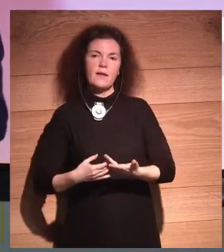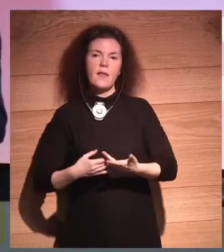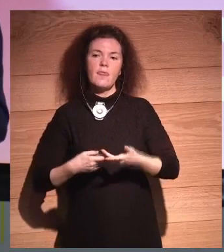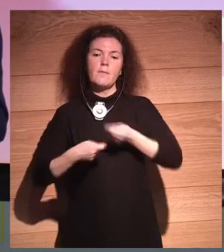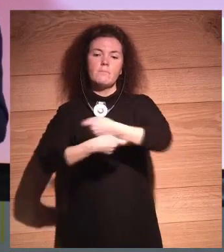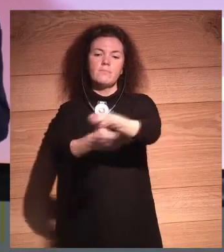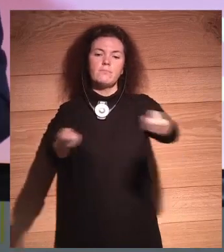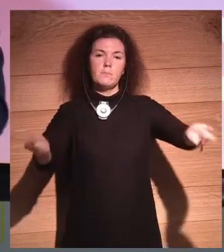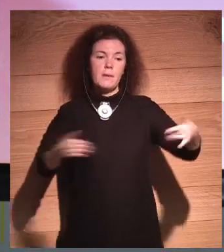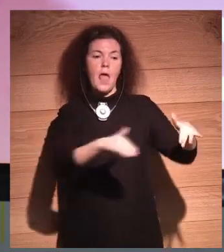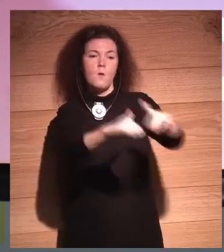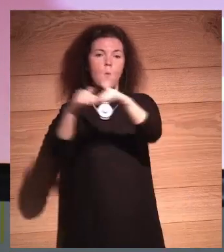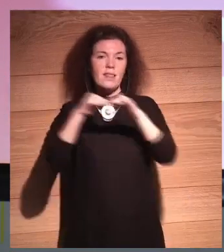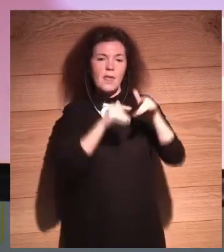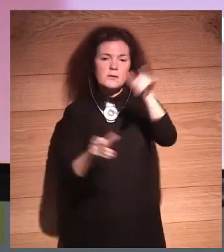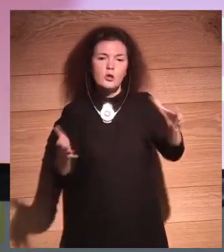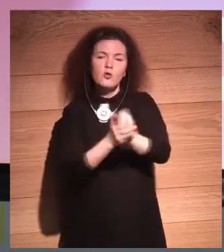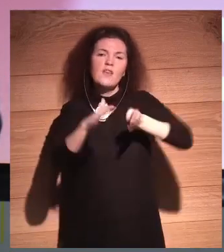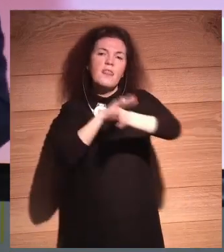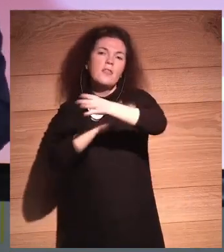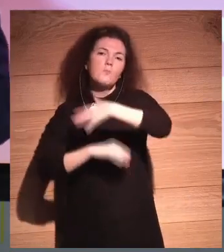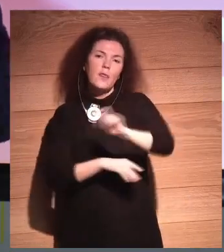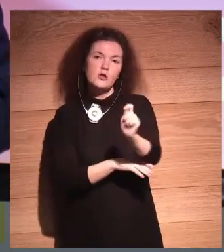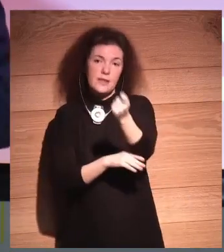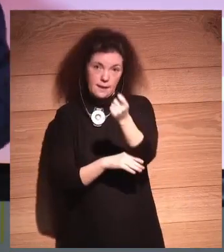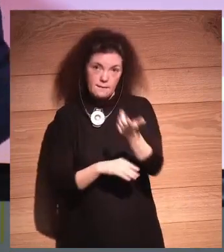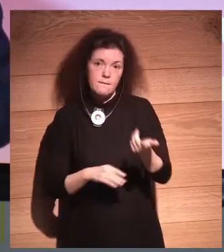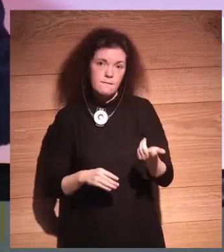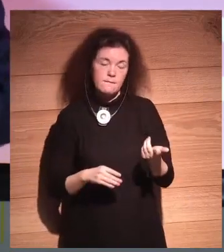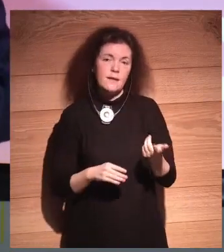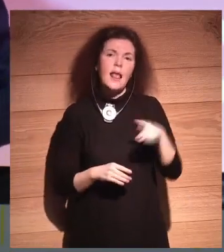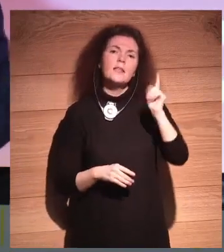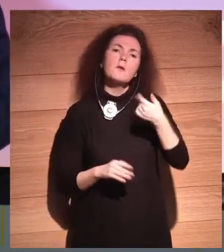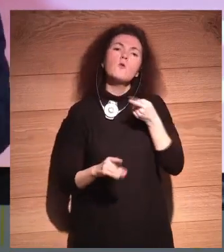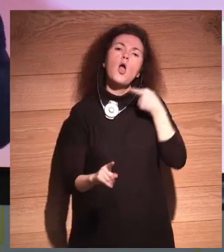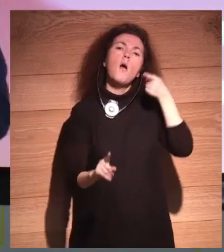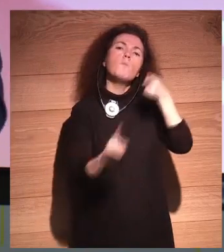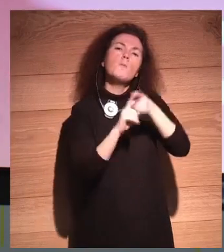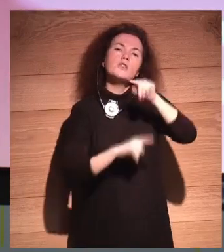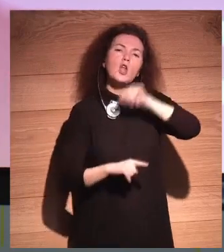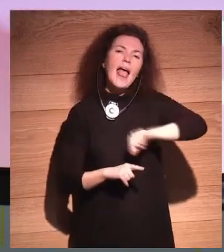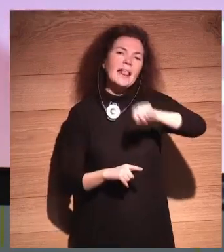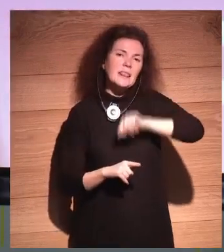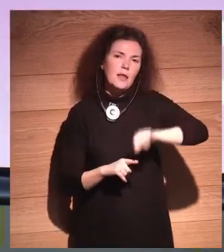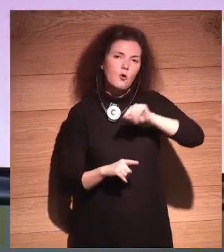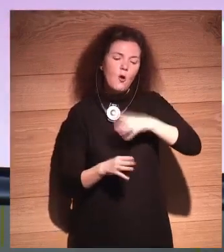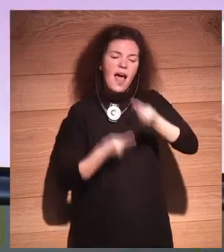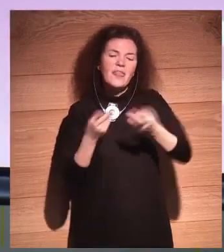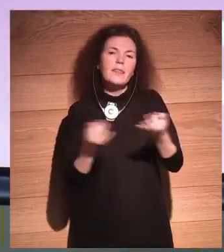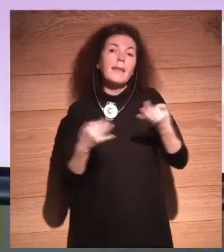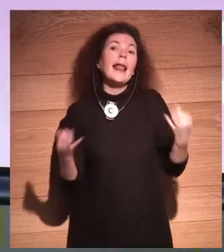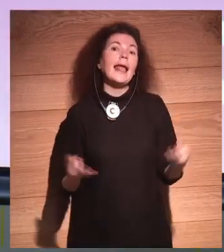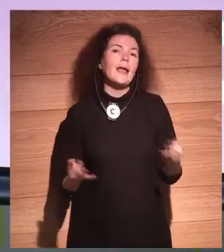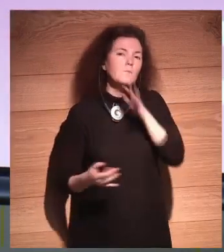distribuidas en igualdad, accesibles para todo el mundo, y que hay un propósito ético de qué es lo que hay que hacer.